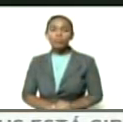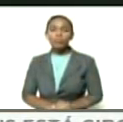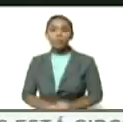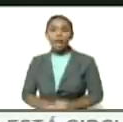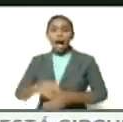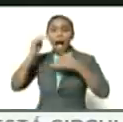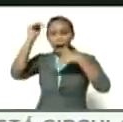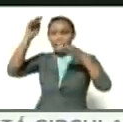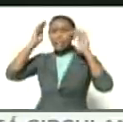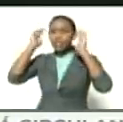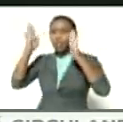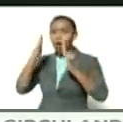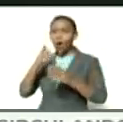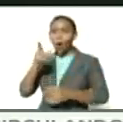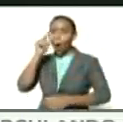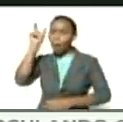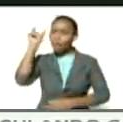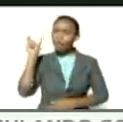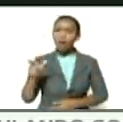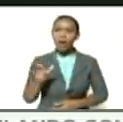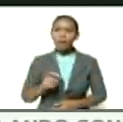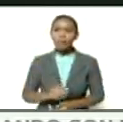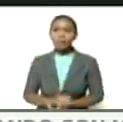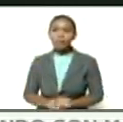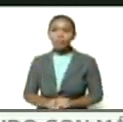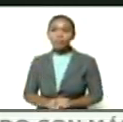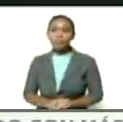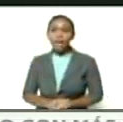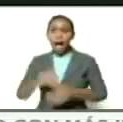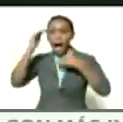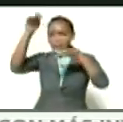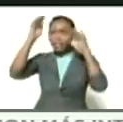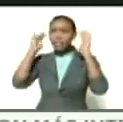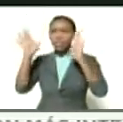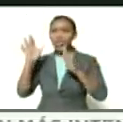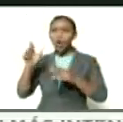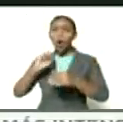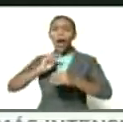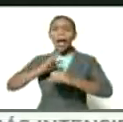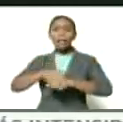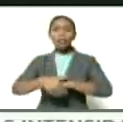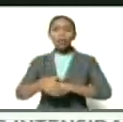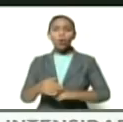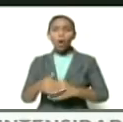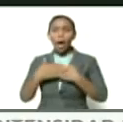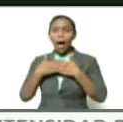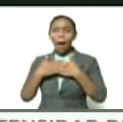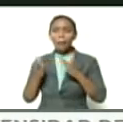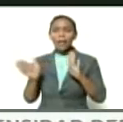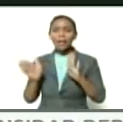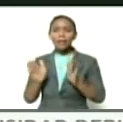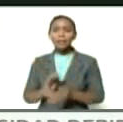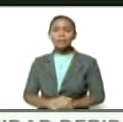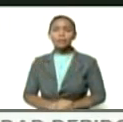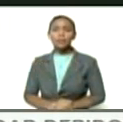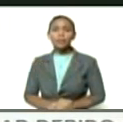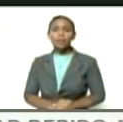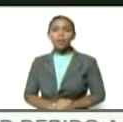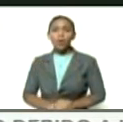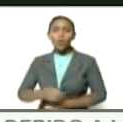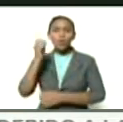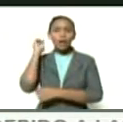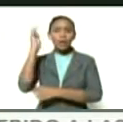atención Alfred Nazaret atención Héctor Rodríguez vamos a abrir una